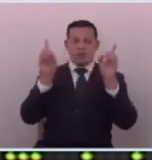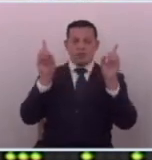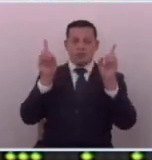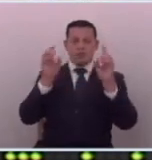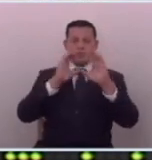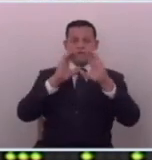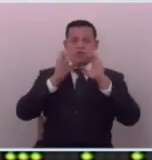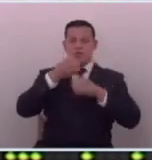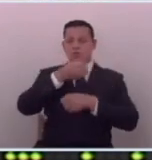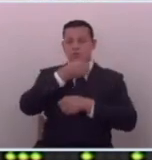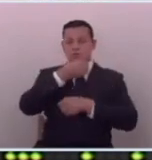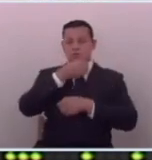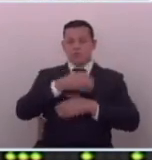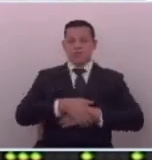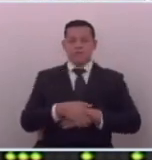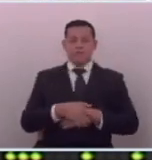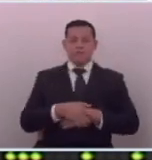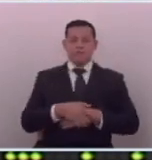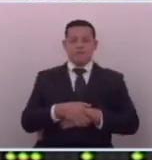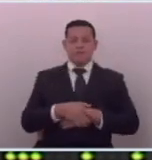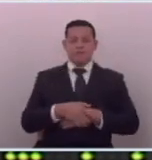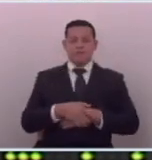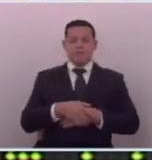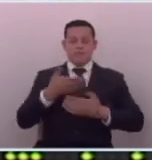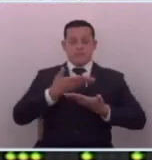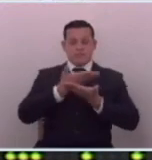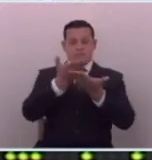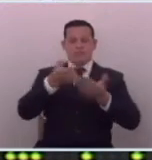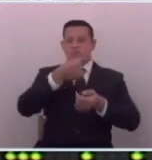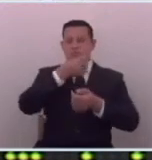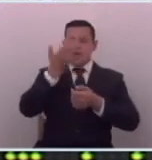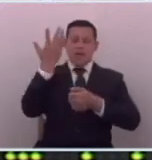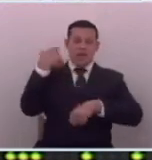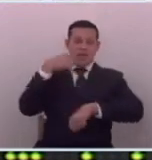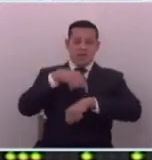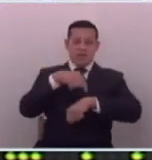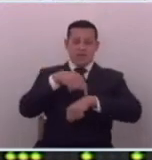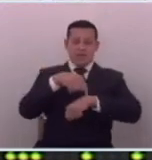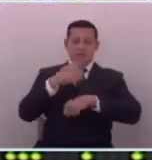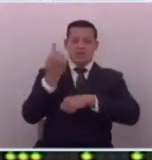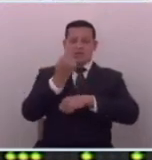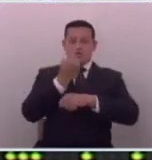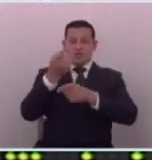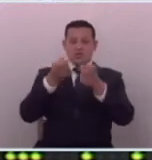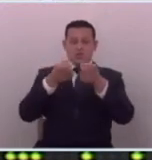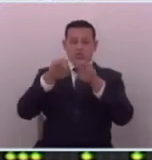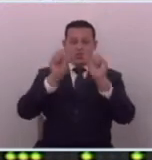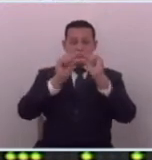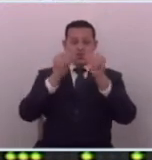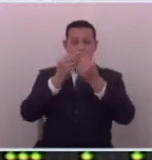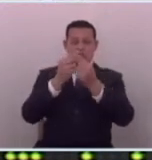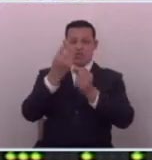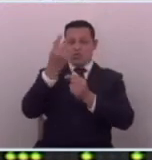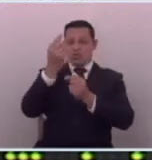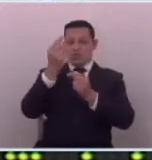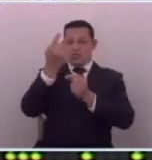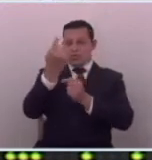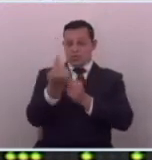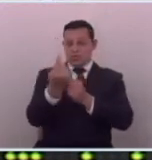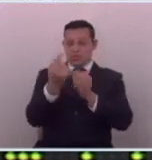de la prensa de la información eso que antes estuvo simplemente en un grupito de personas